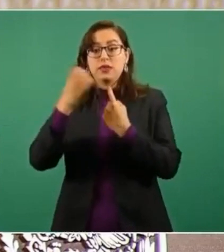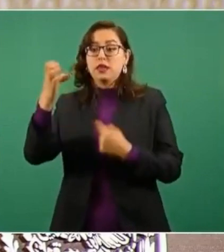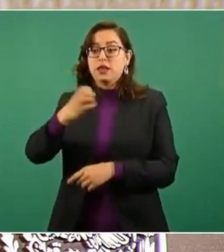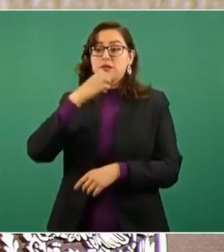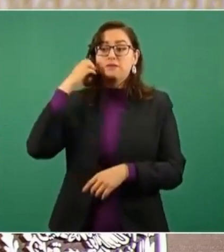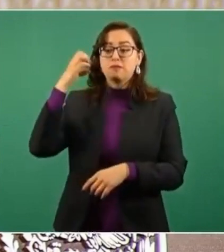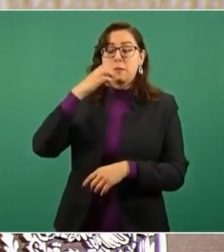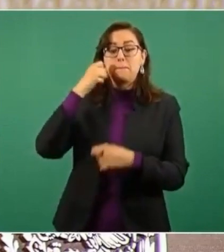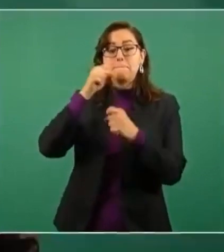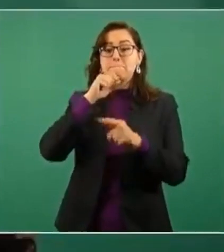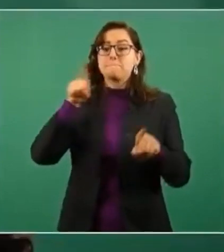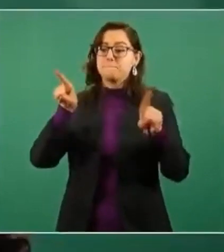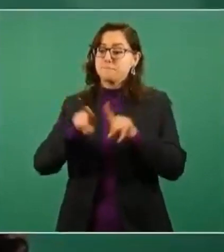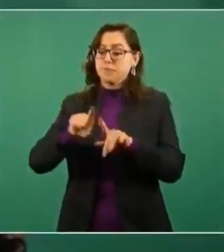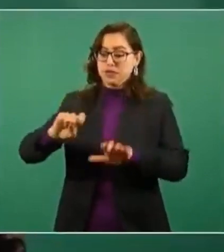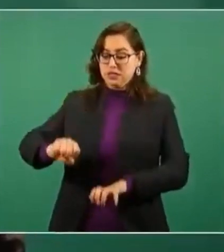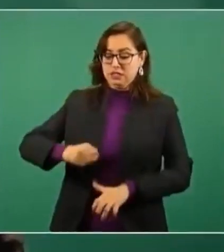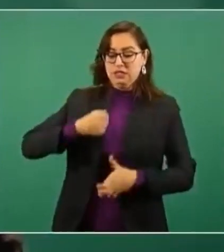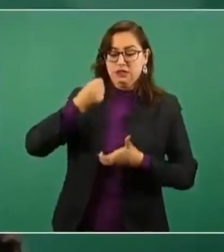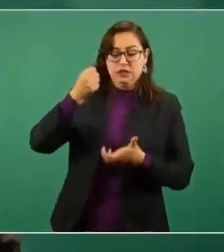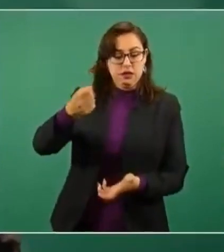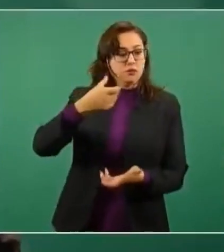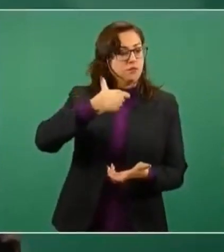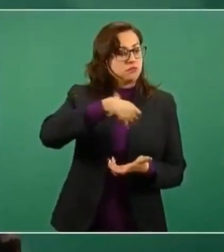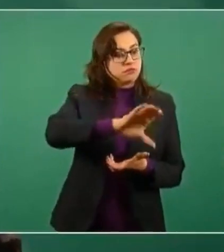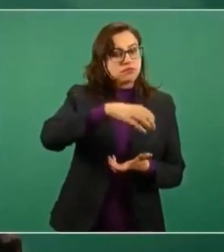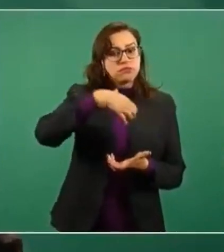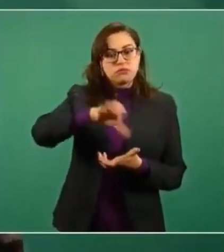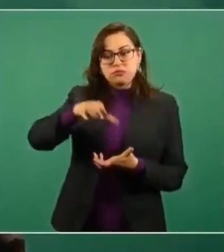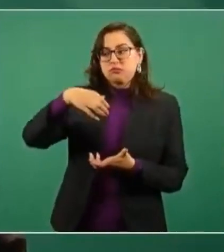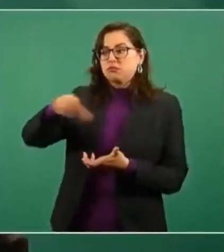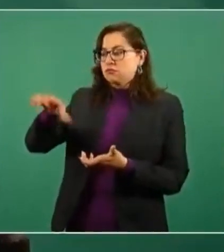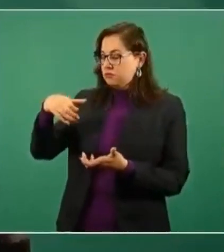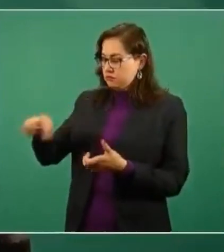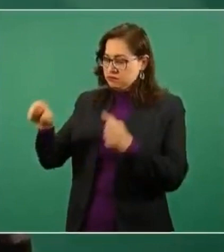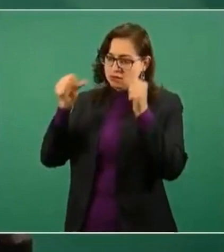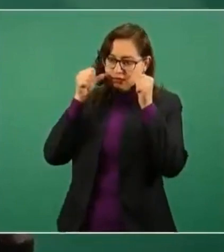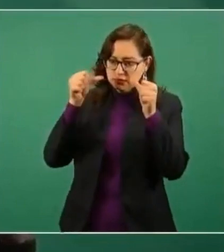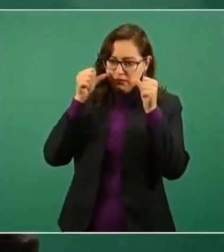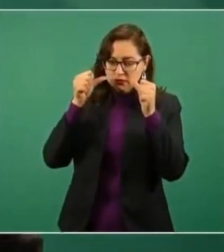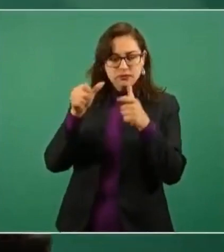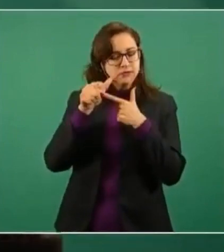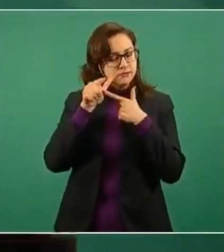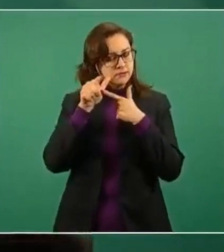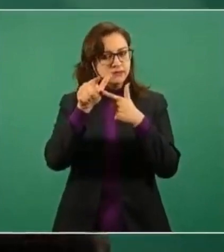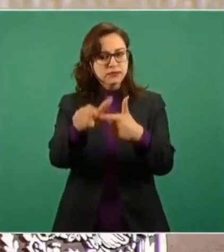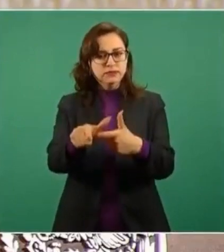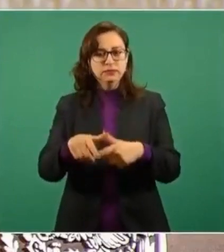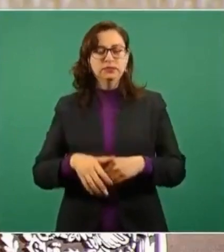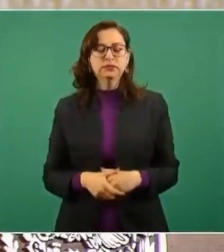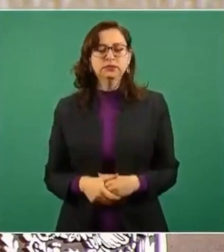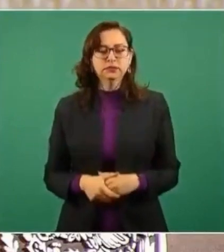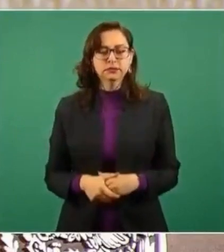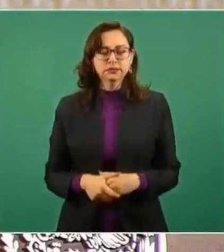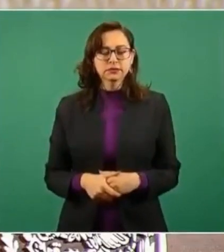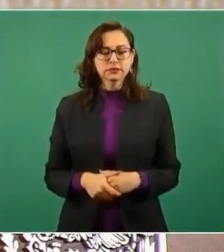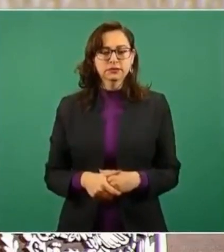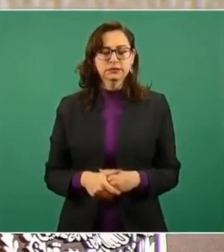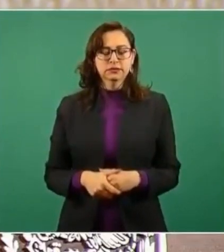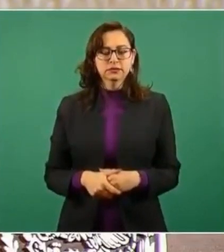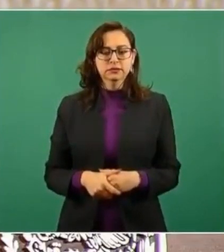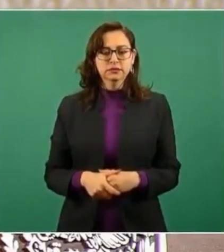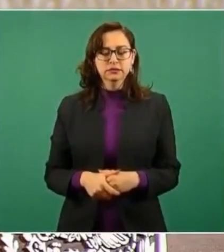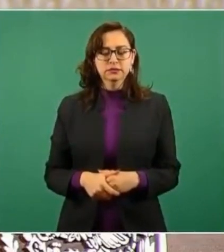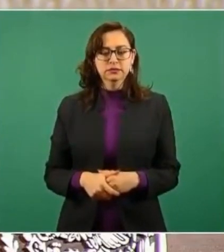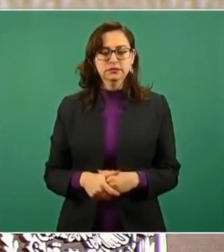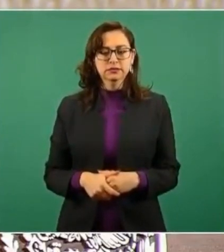del recurso del programa para no precisamente perder esta noble acción y tarea. Además, haremos una